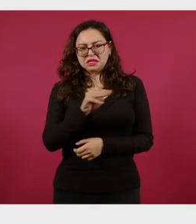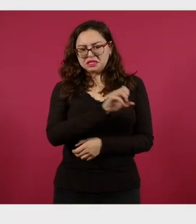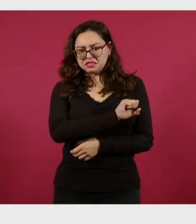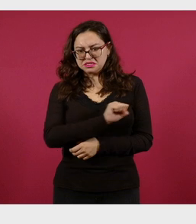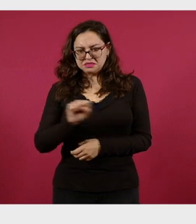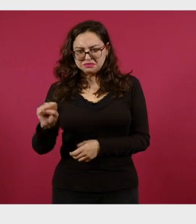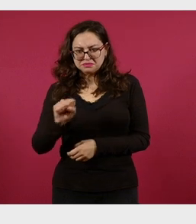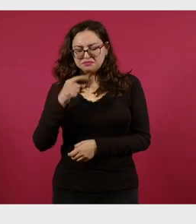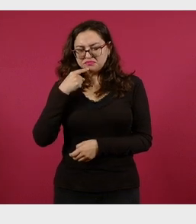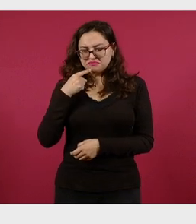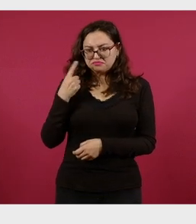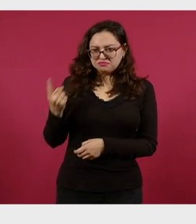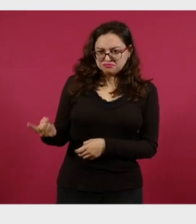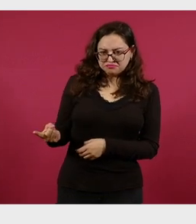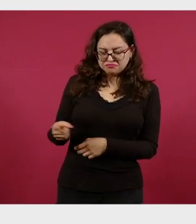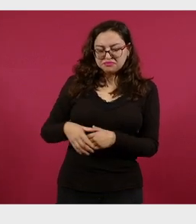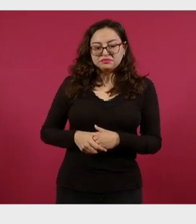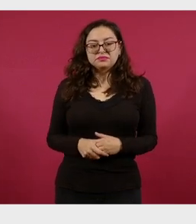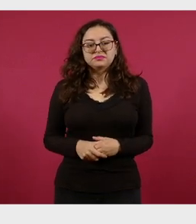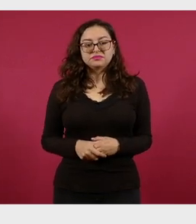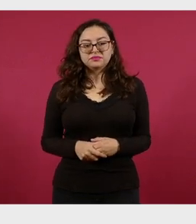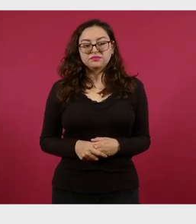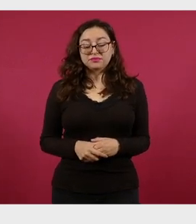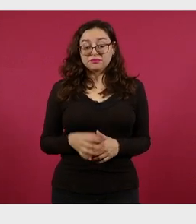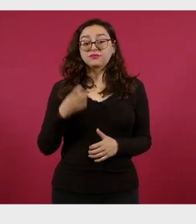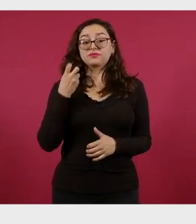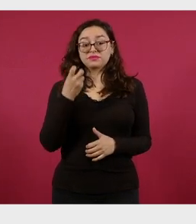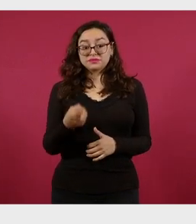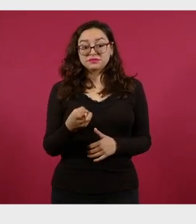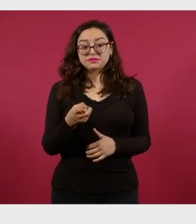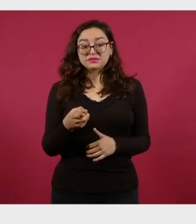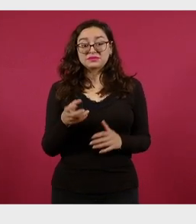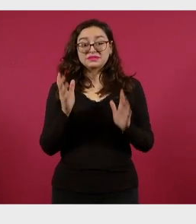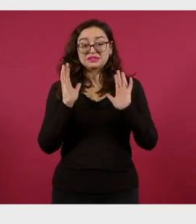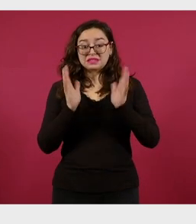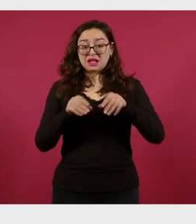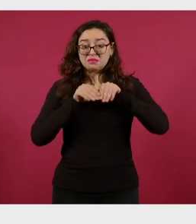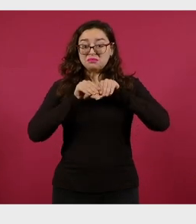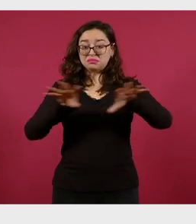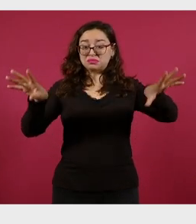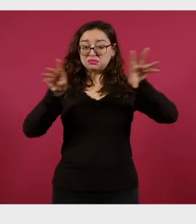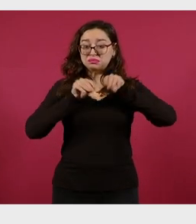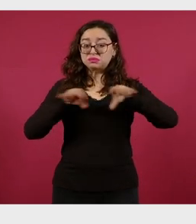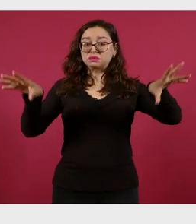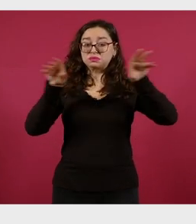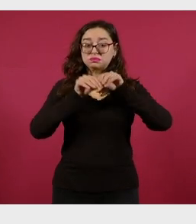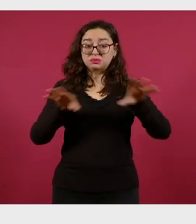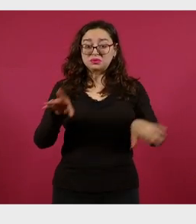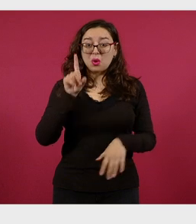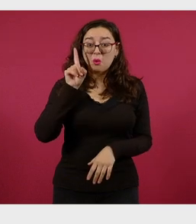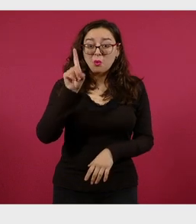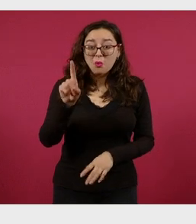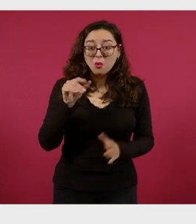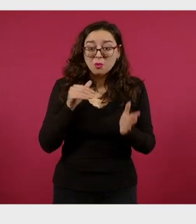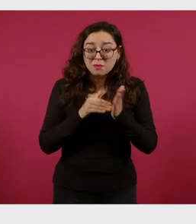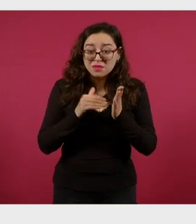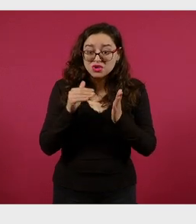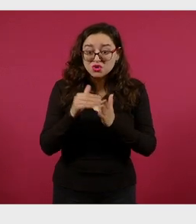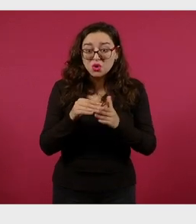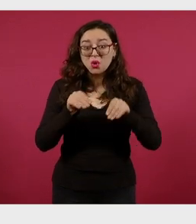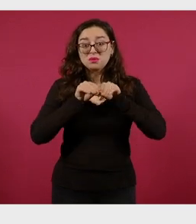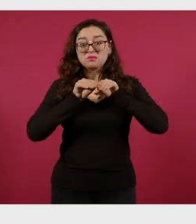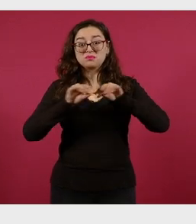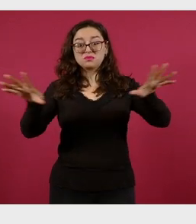fotografía. La publicación, esta publicación lleva casi un millón de reproducciones. A la